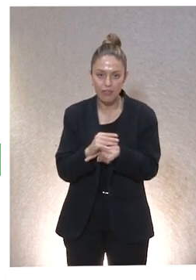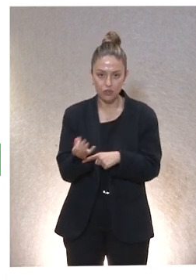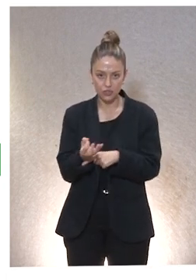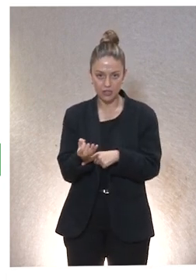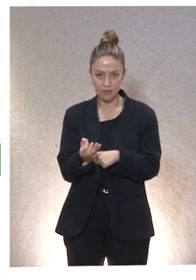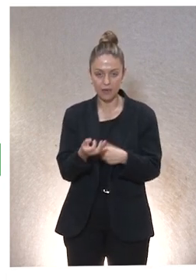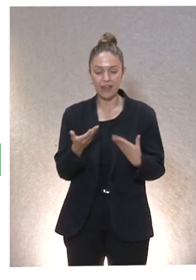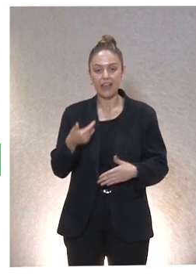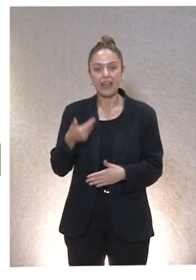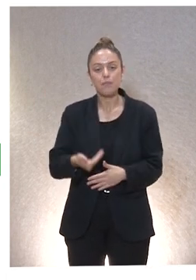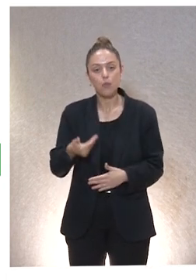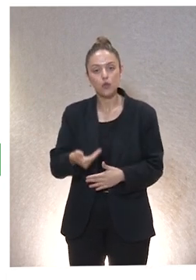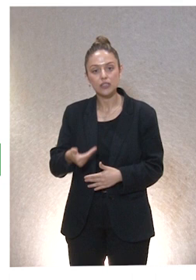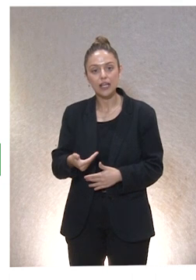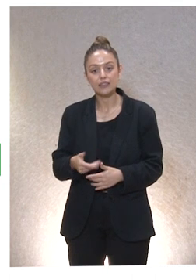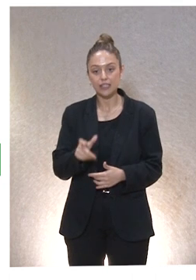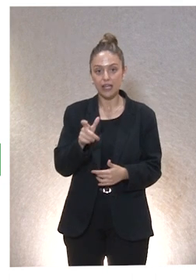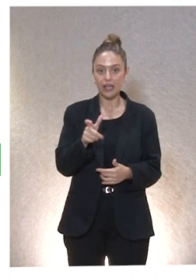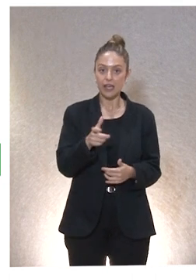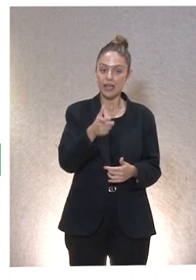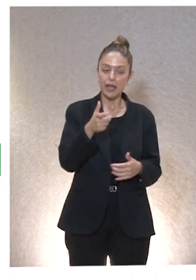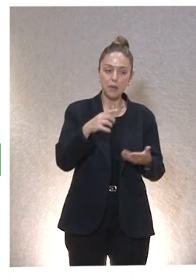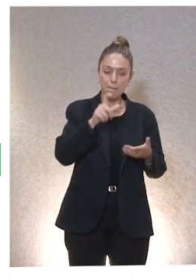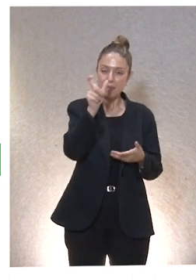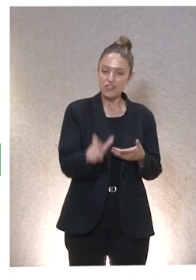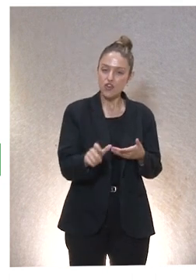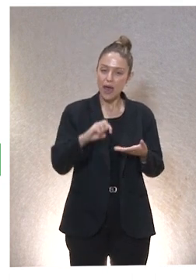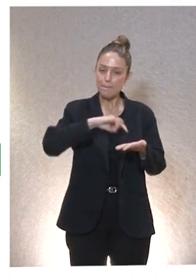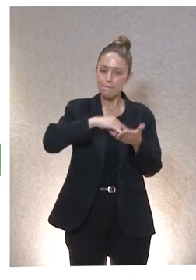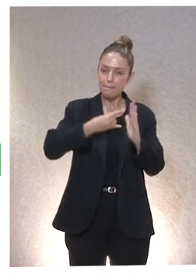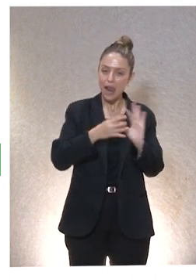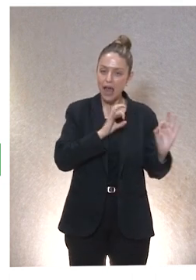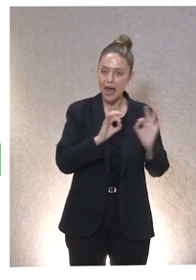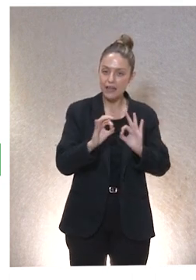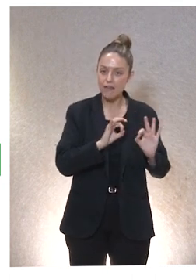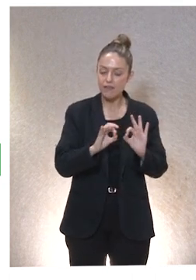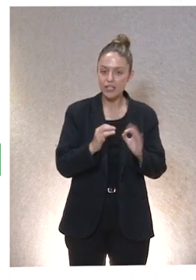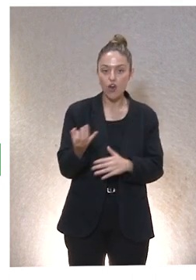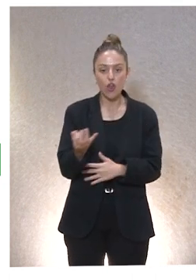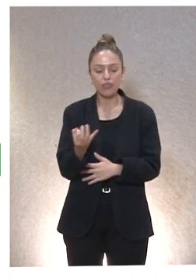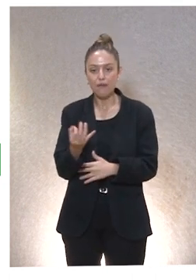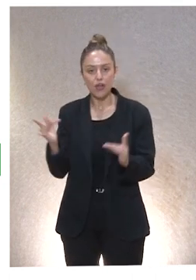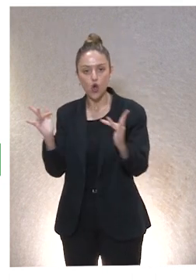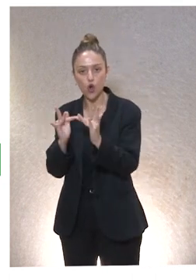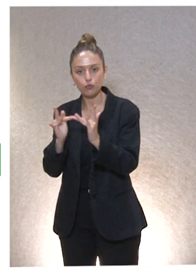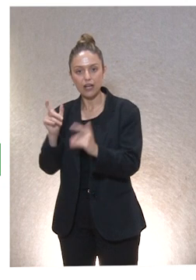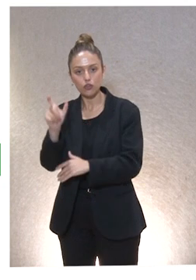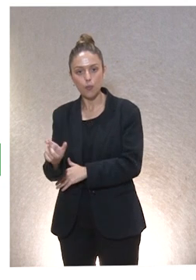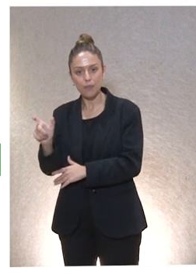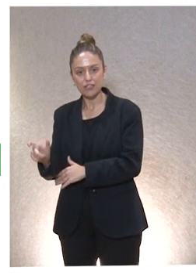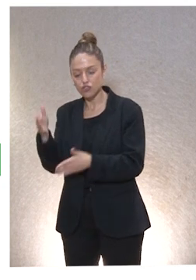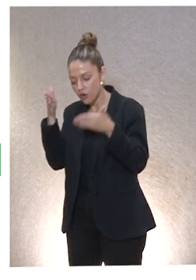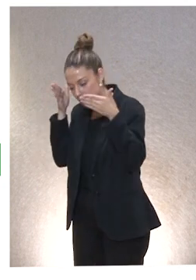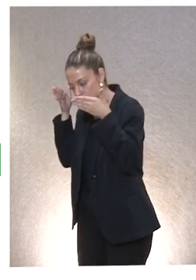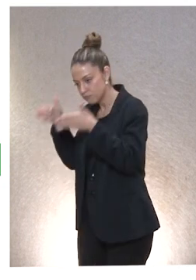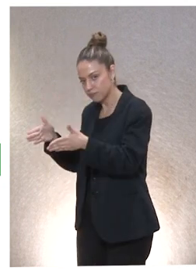Es importante que quien está en el despacho planificando, tenga un contacto de una manera u otra con las personas concretas para